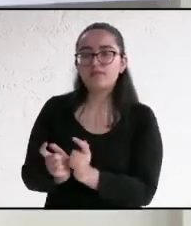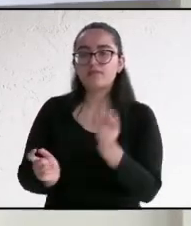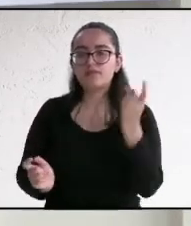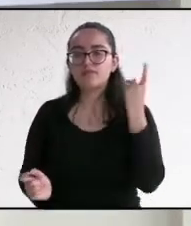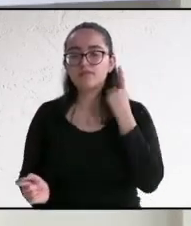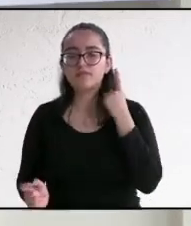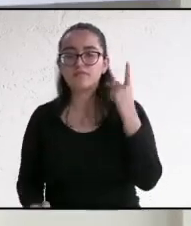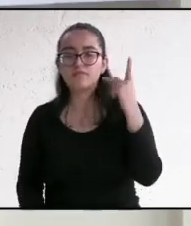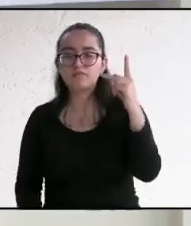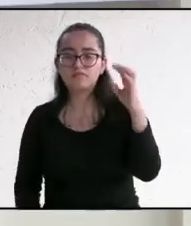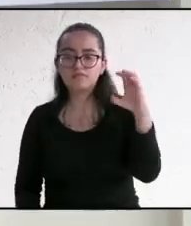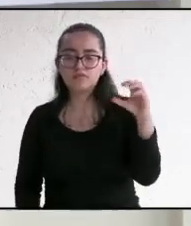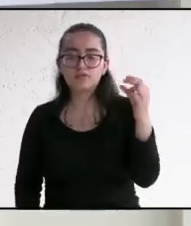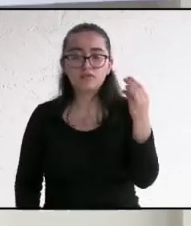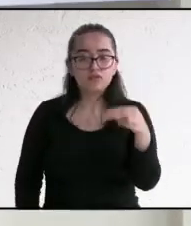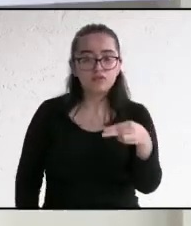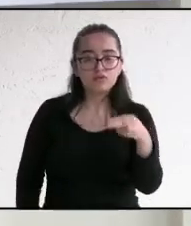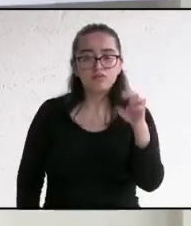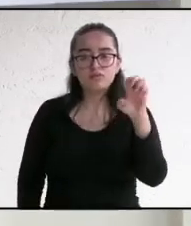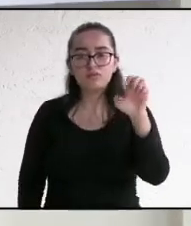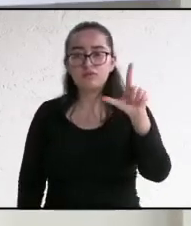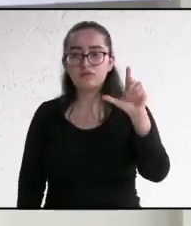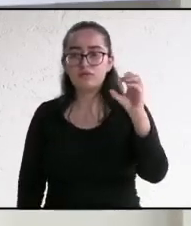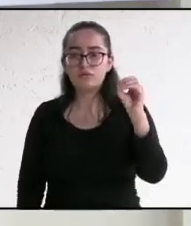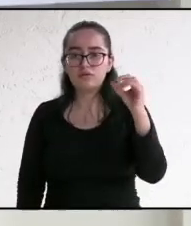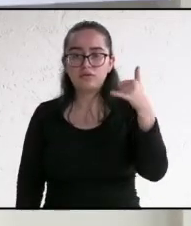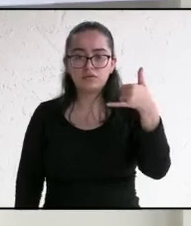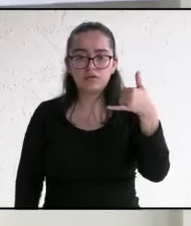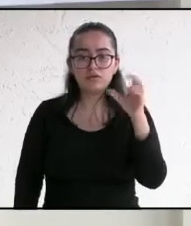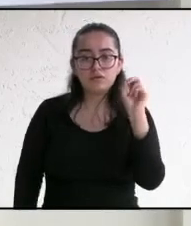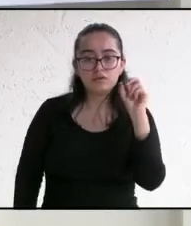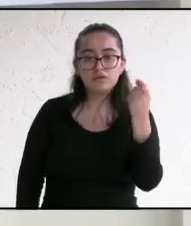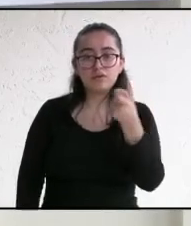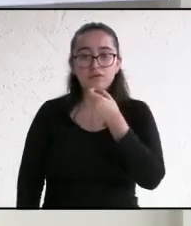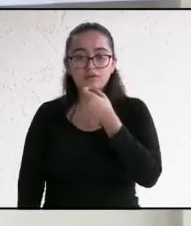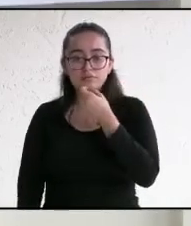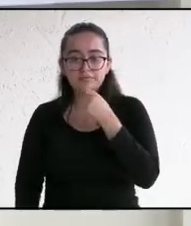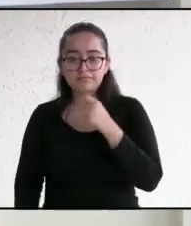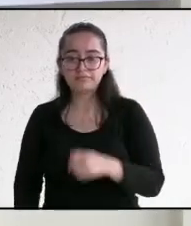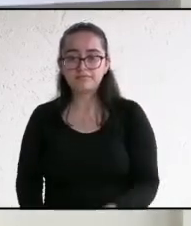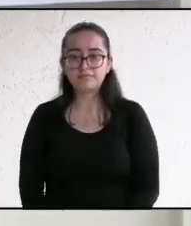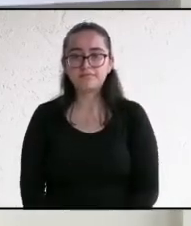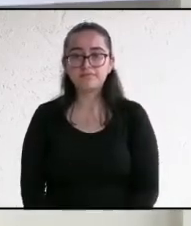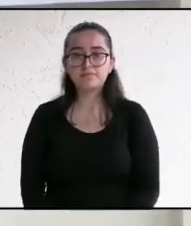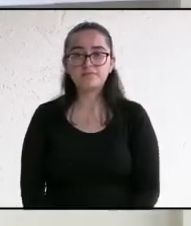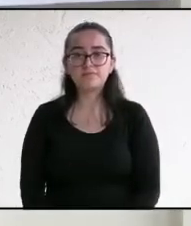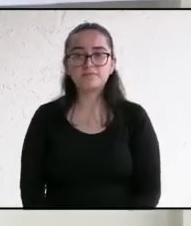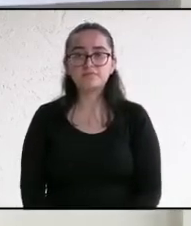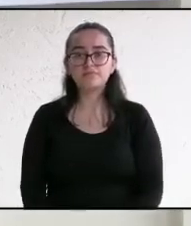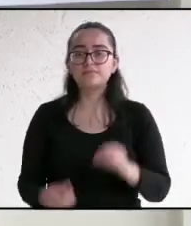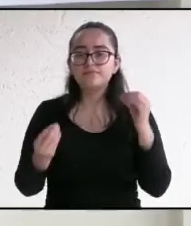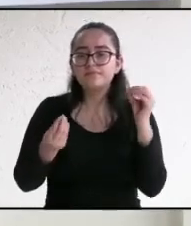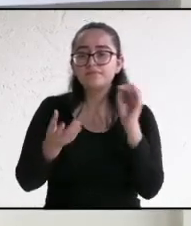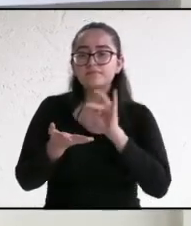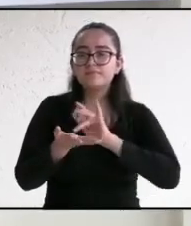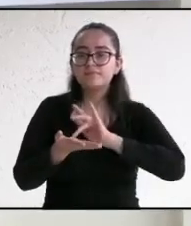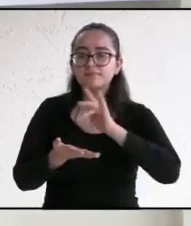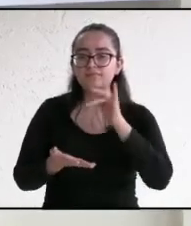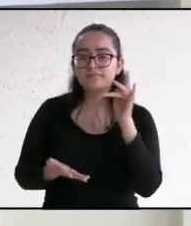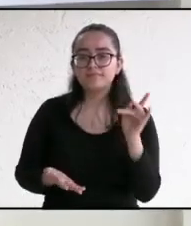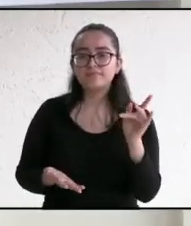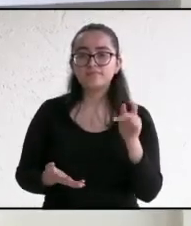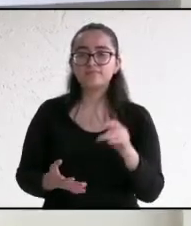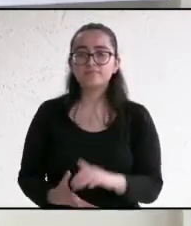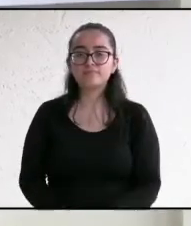cardenista, Eloy Sampieri. Tiene 30 segundos de participación. Muchísimas gracias. Pues la